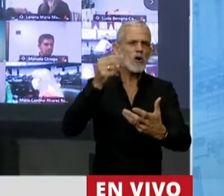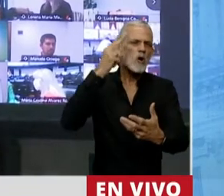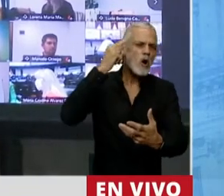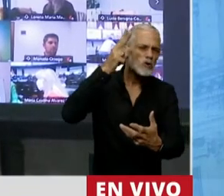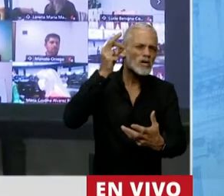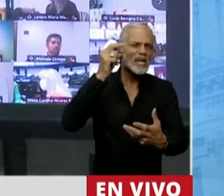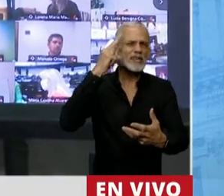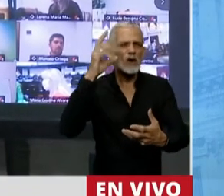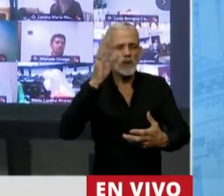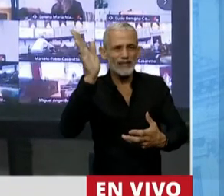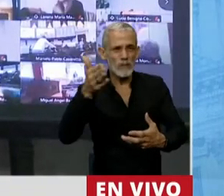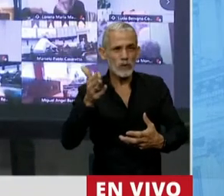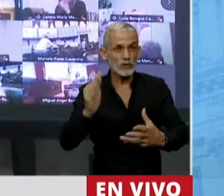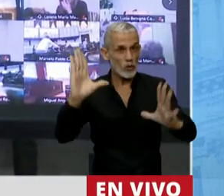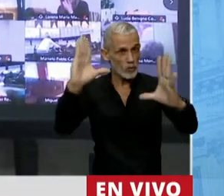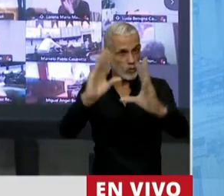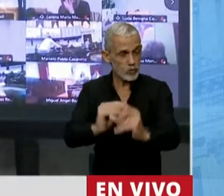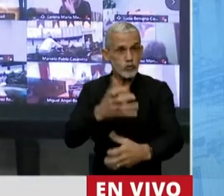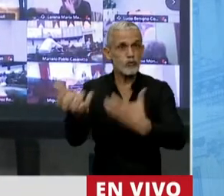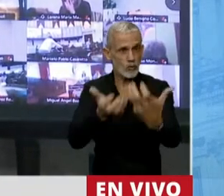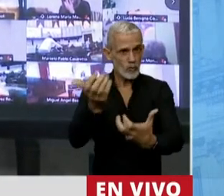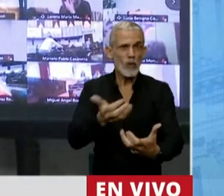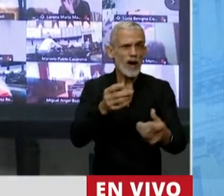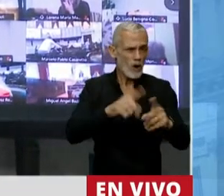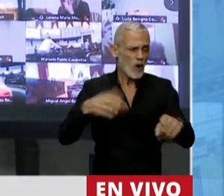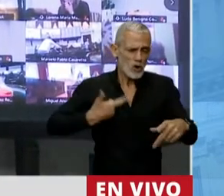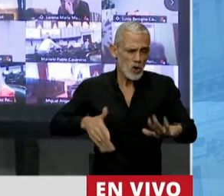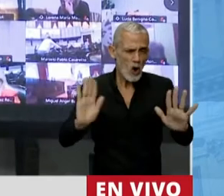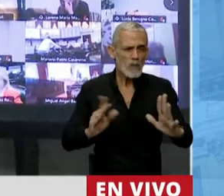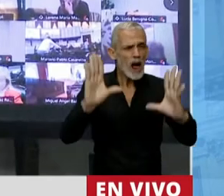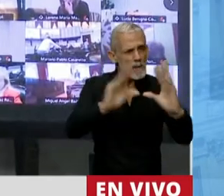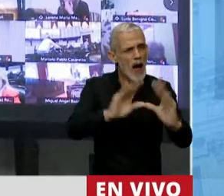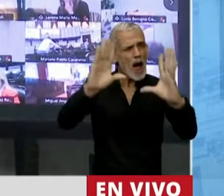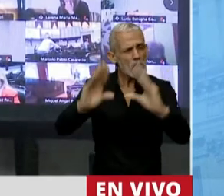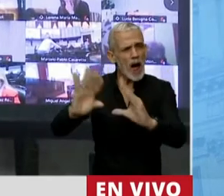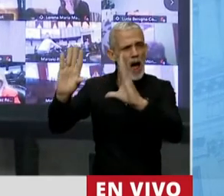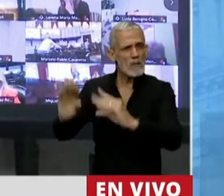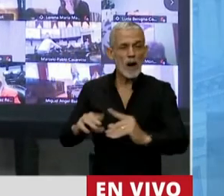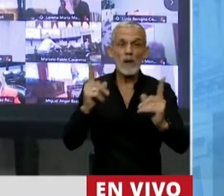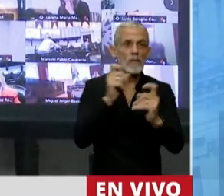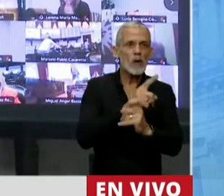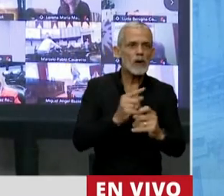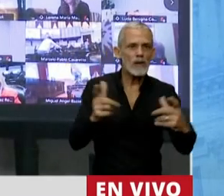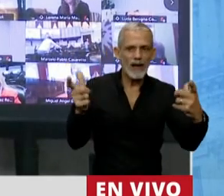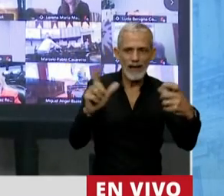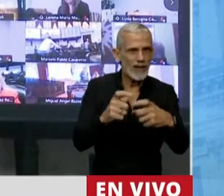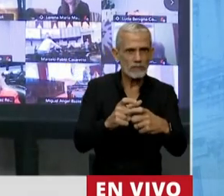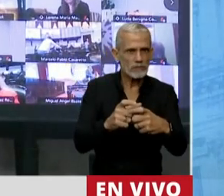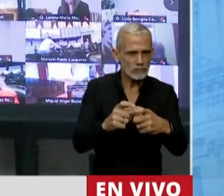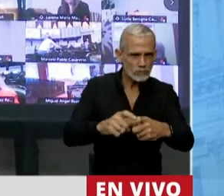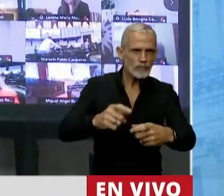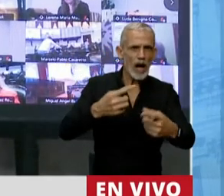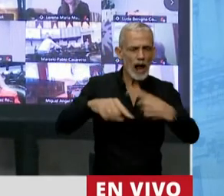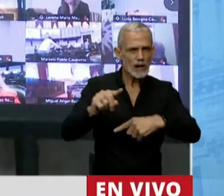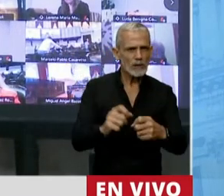90% de los fuegos habituales, el problema, en vez de disminuir, por inverosímil que